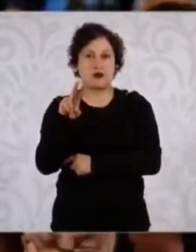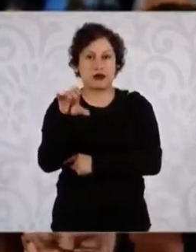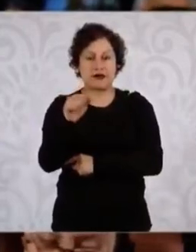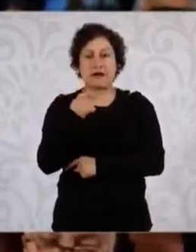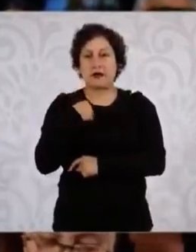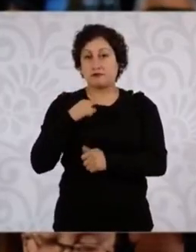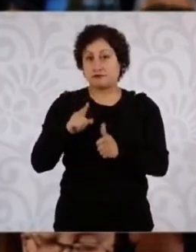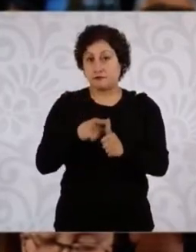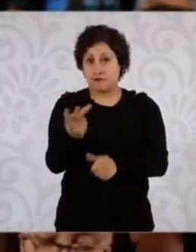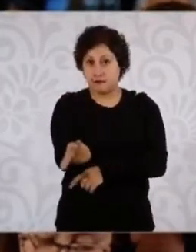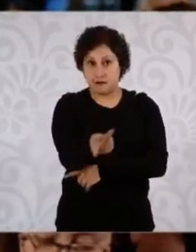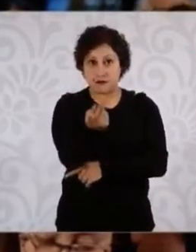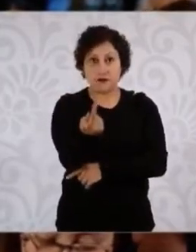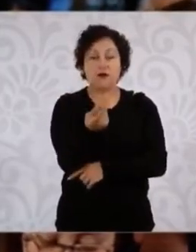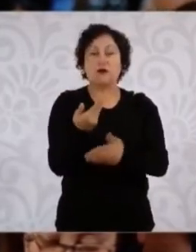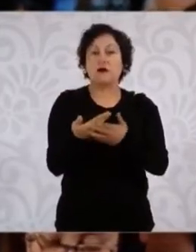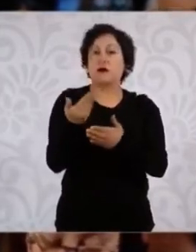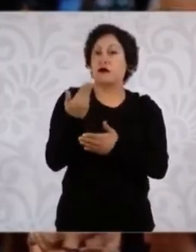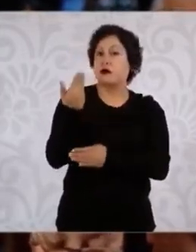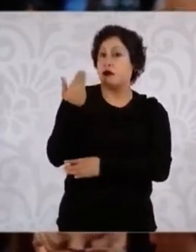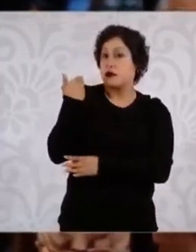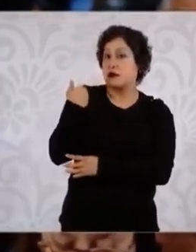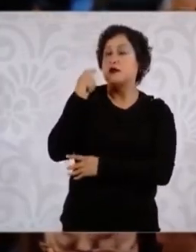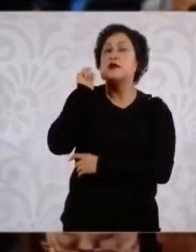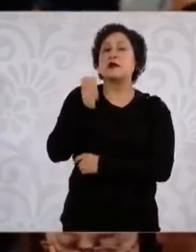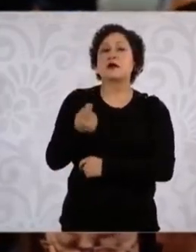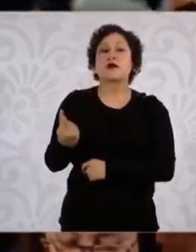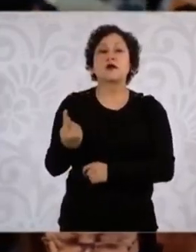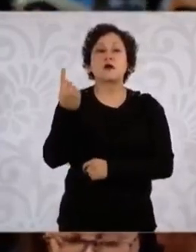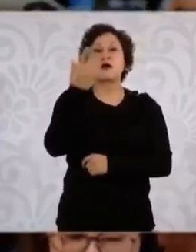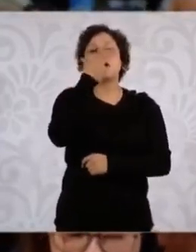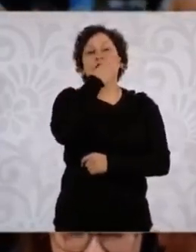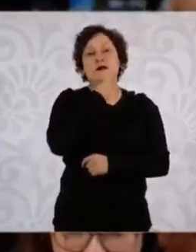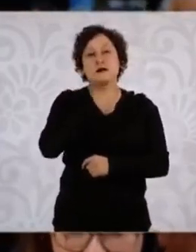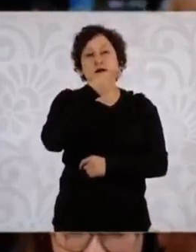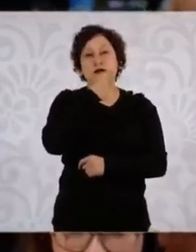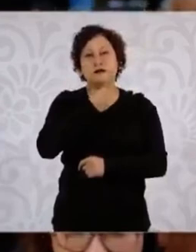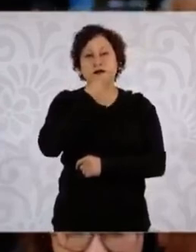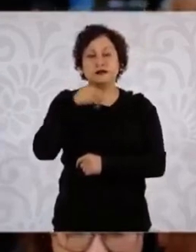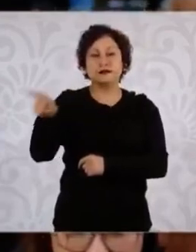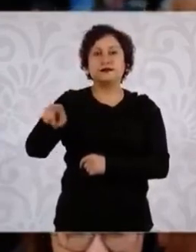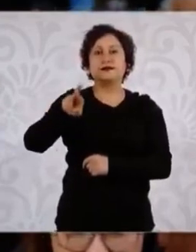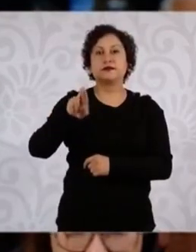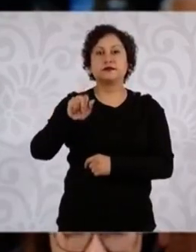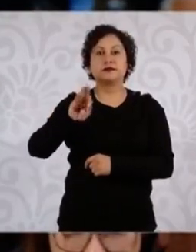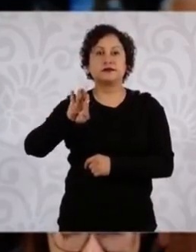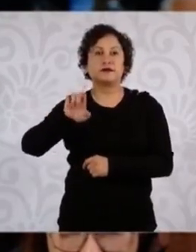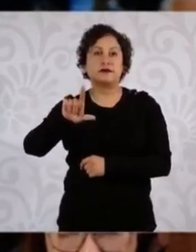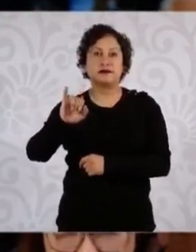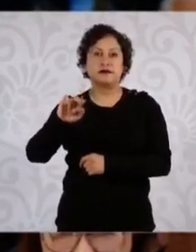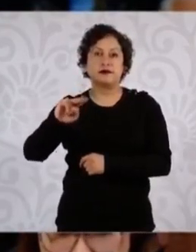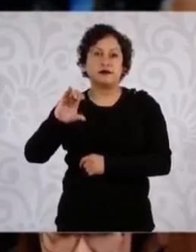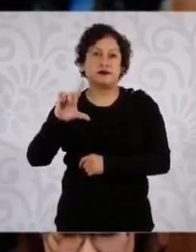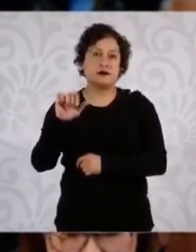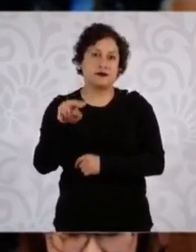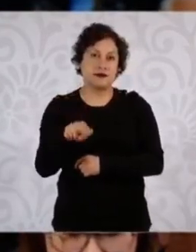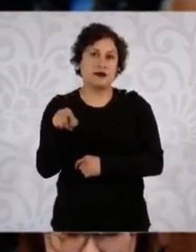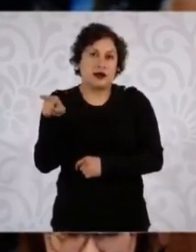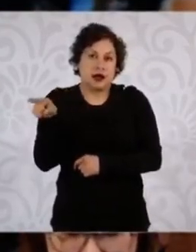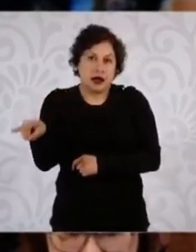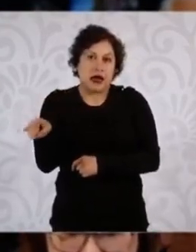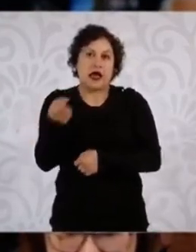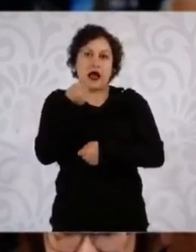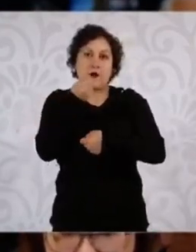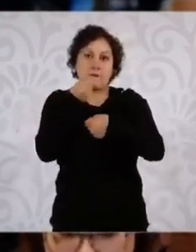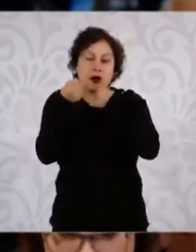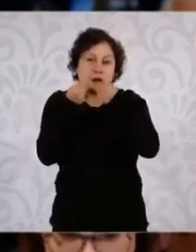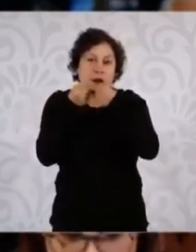Es, pues hace unos días atrás un comediante llamado Rafael Inclán, pues quiso de alguna